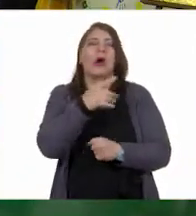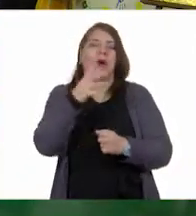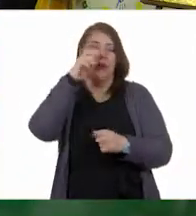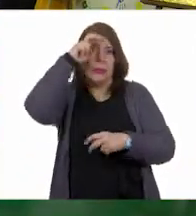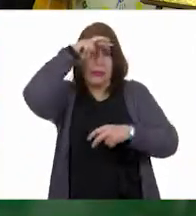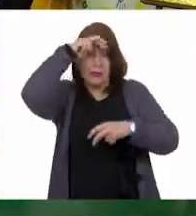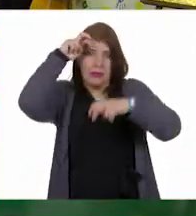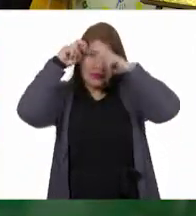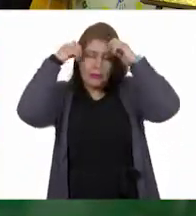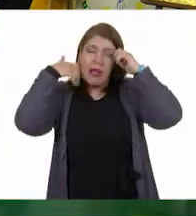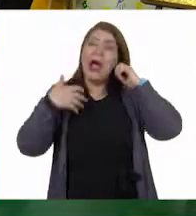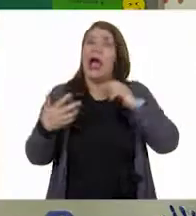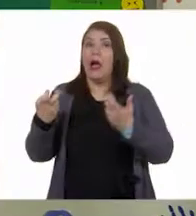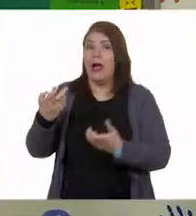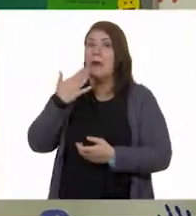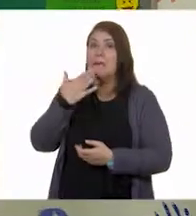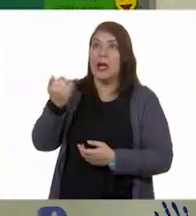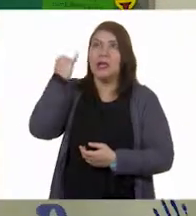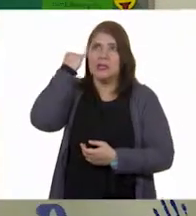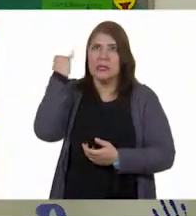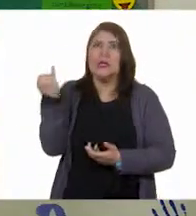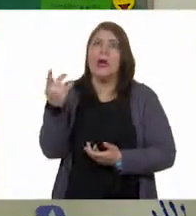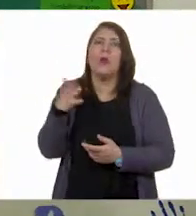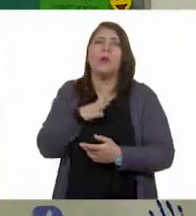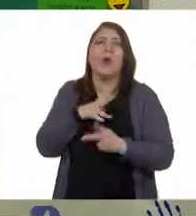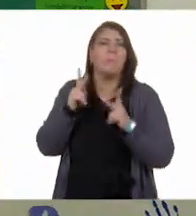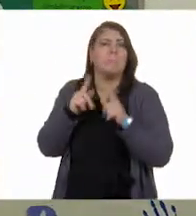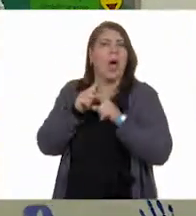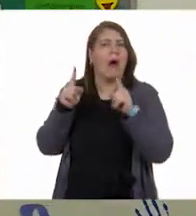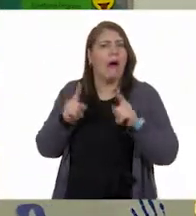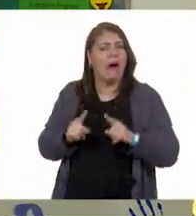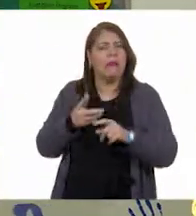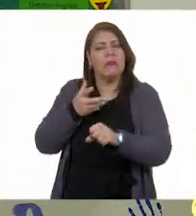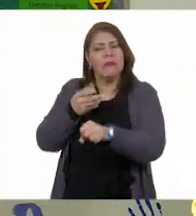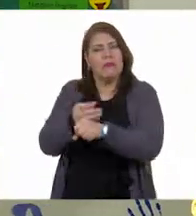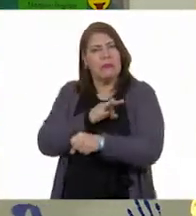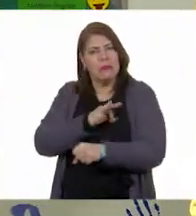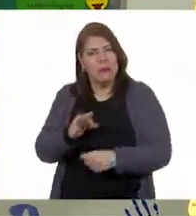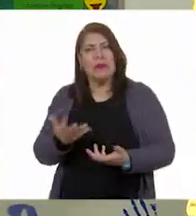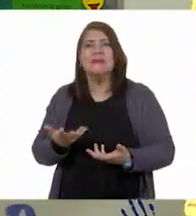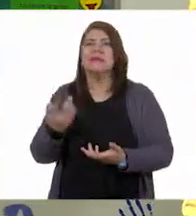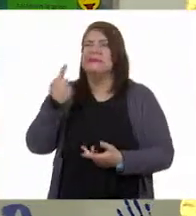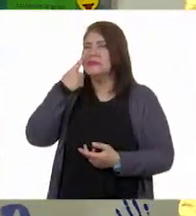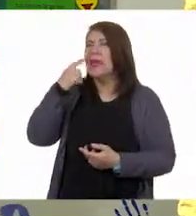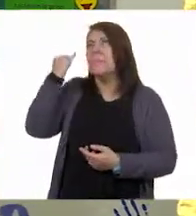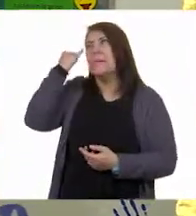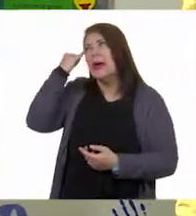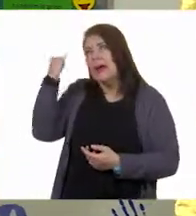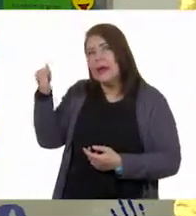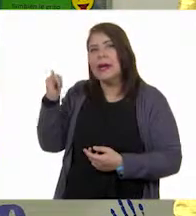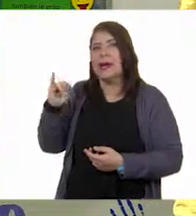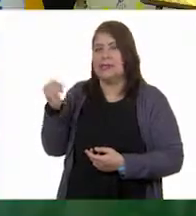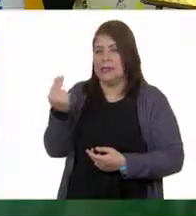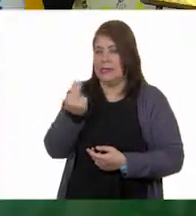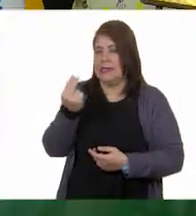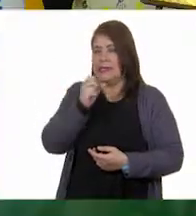porque se resolvió de manera pacífica. Exactamente. ¿Qué hubiera pasado, Erick? También para ti, Gloria, hay que reflexionarlo, niñas y